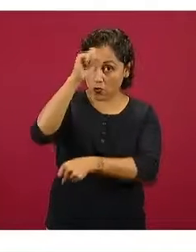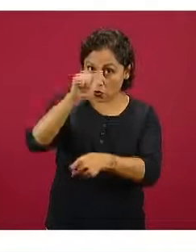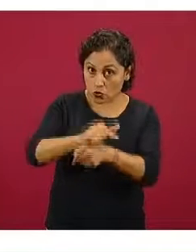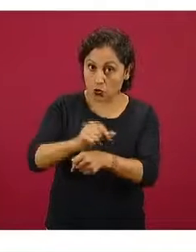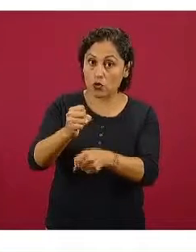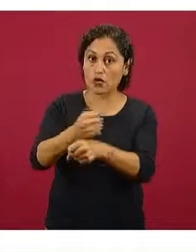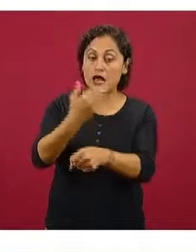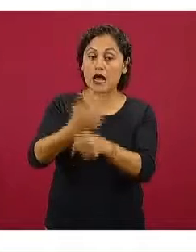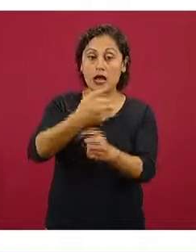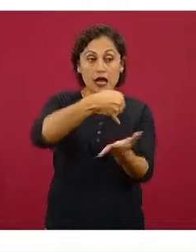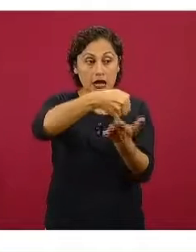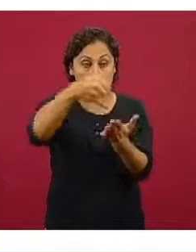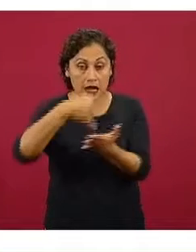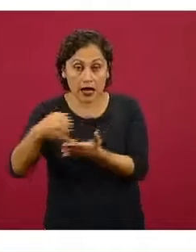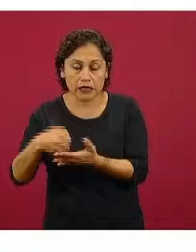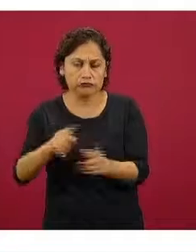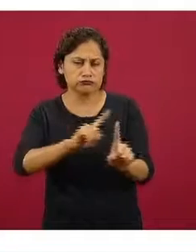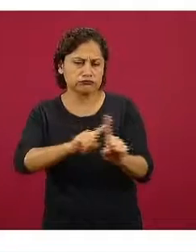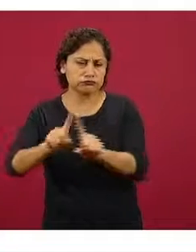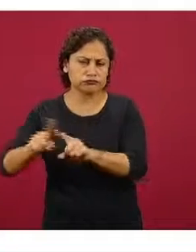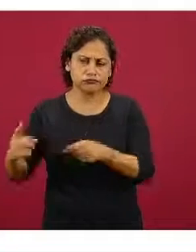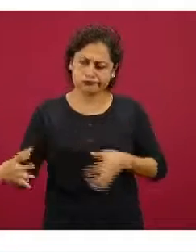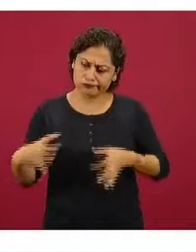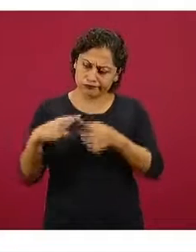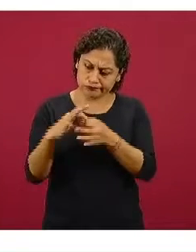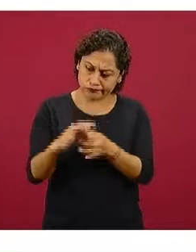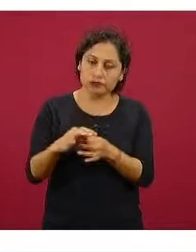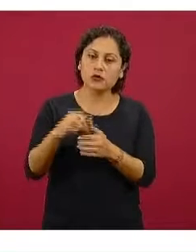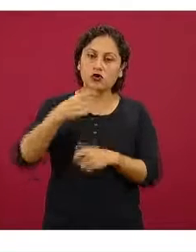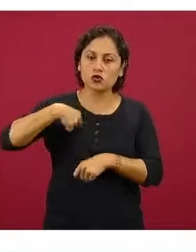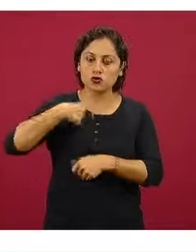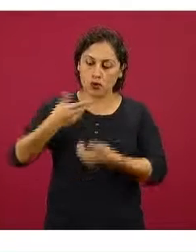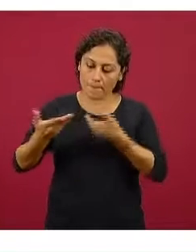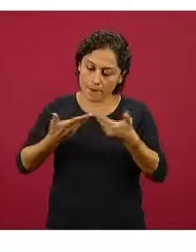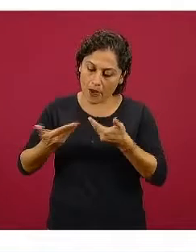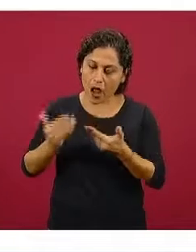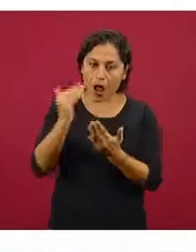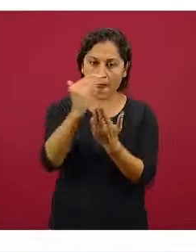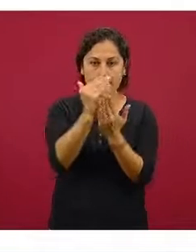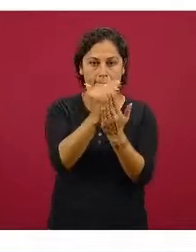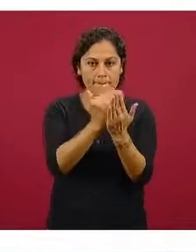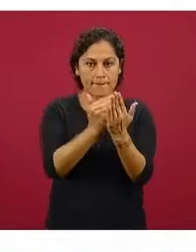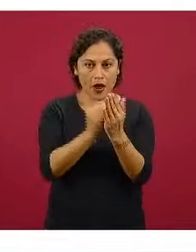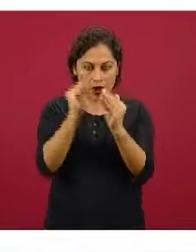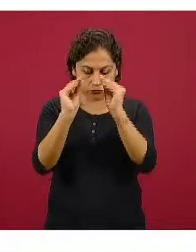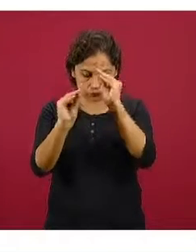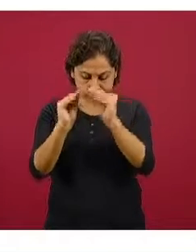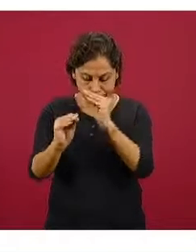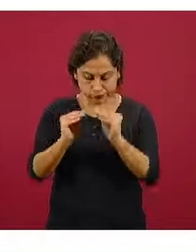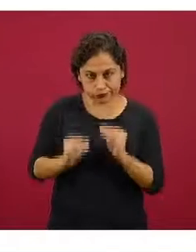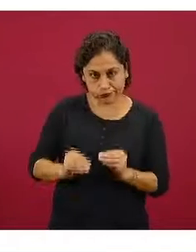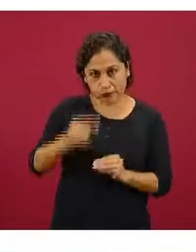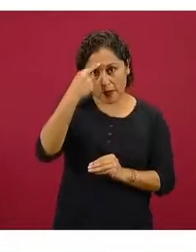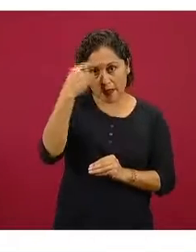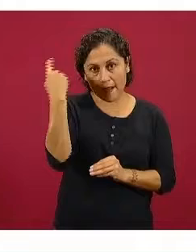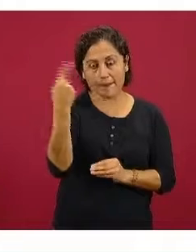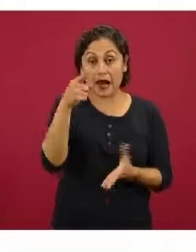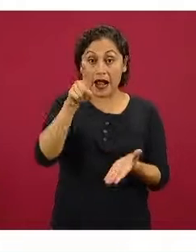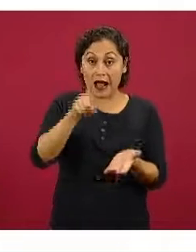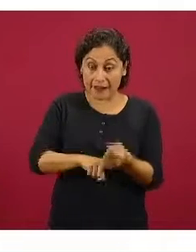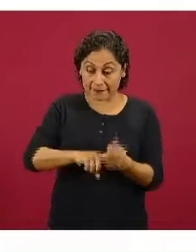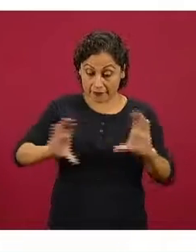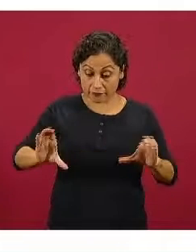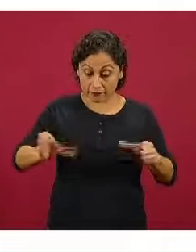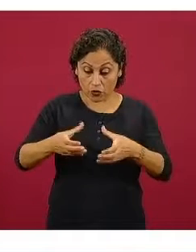hemos desarrollado una serie de instrumentos que nos permitan concretar comités comunitarios en